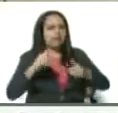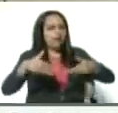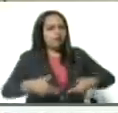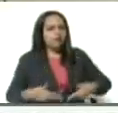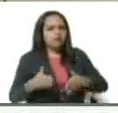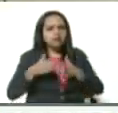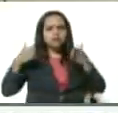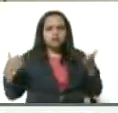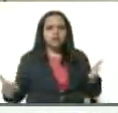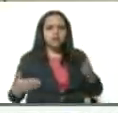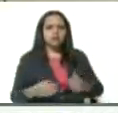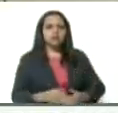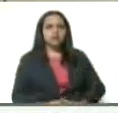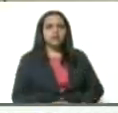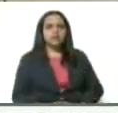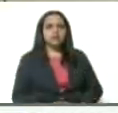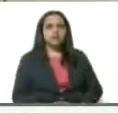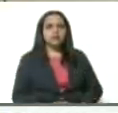gigantesco.